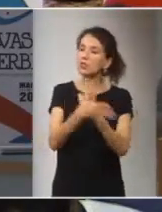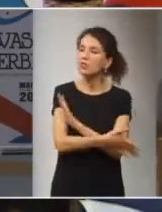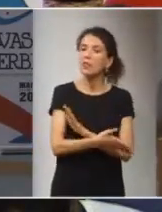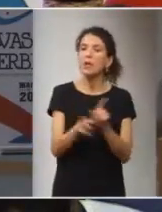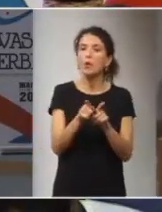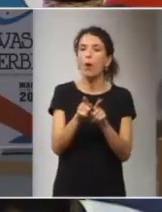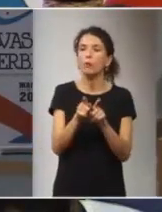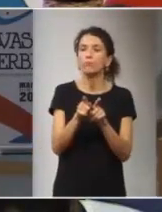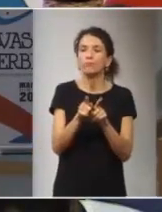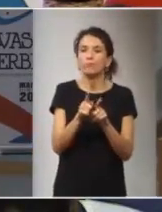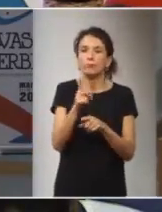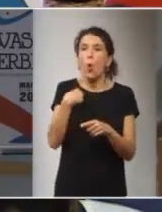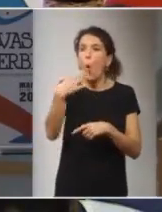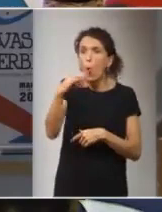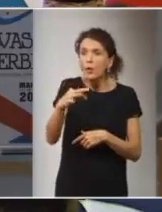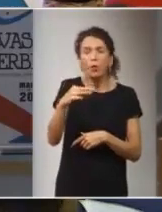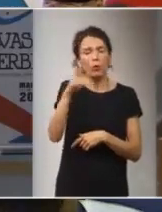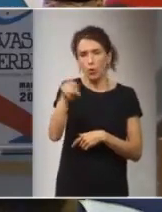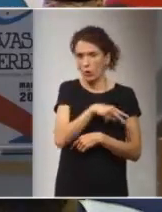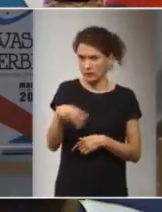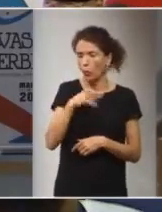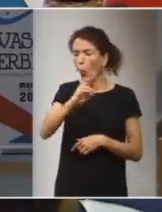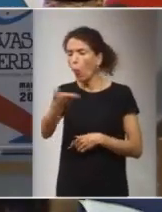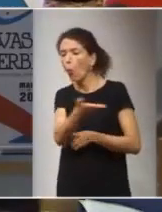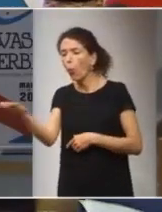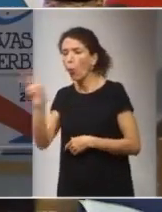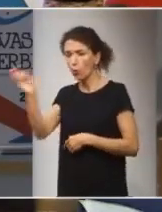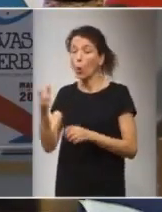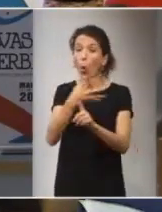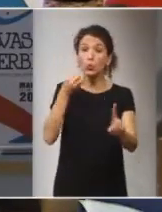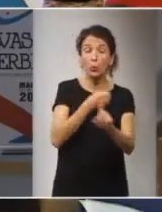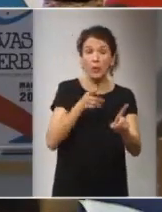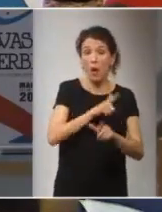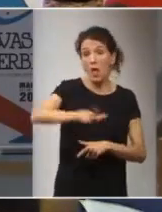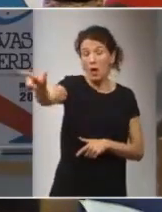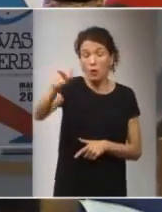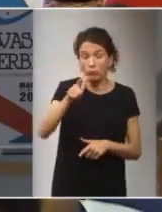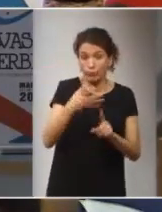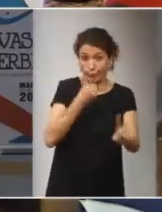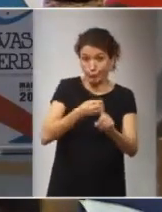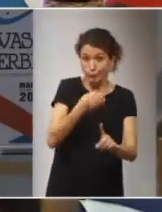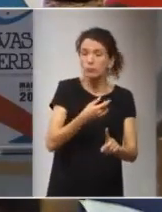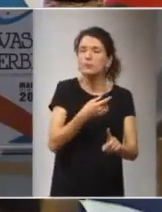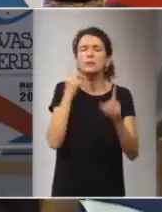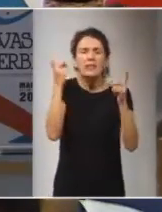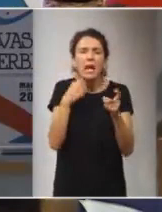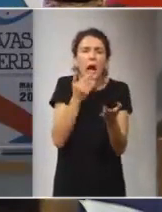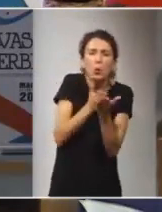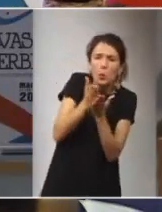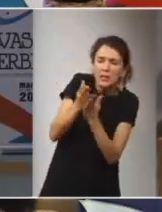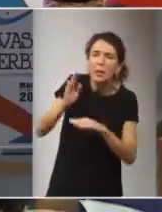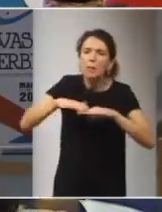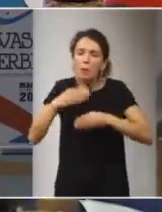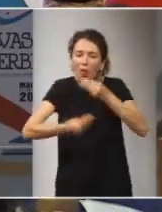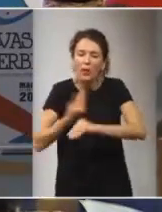no son taxativos ni exclusivos porque son simplemente decir bueno de una utopía que está muy lejana del horizonte bueno tracemos algunas líneas de